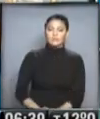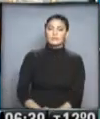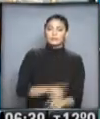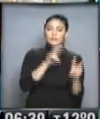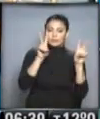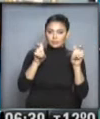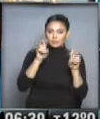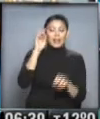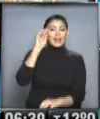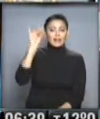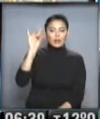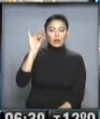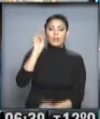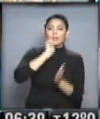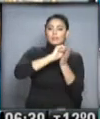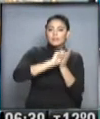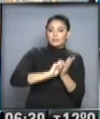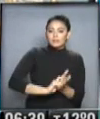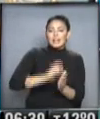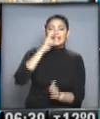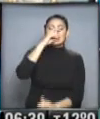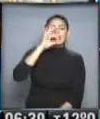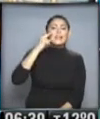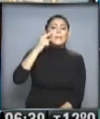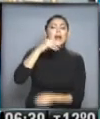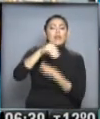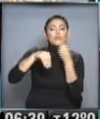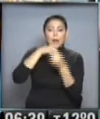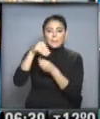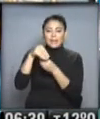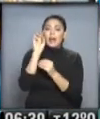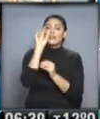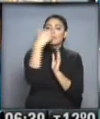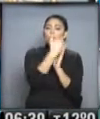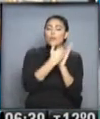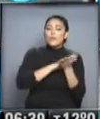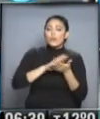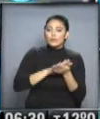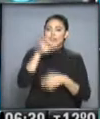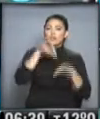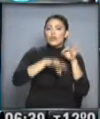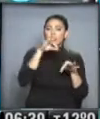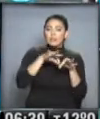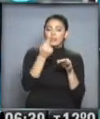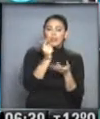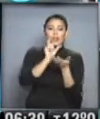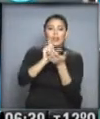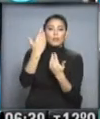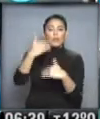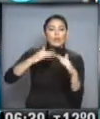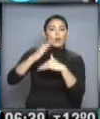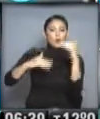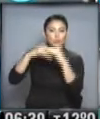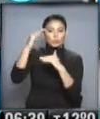Récord de inscriptos en Procrear, más de 70.000 familias se anotaron para el nuevo sorteo del programa nacional de crédito para la construcción,